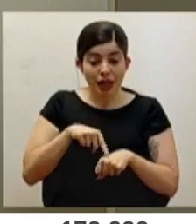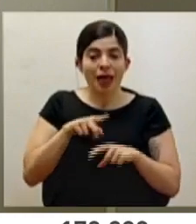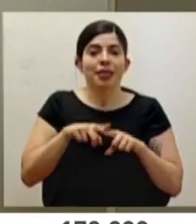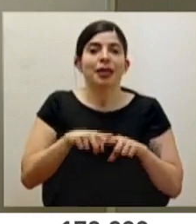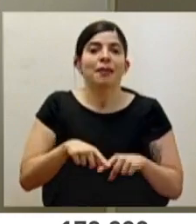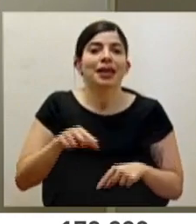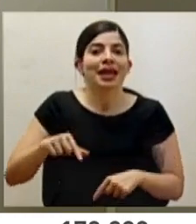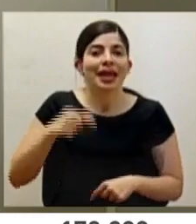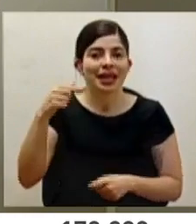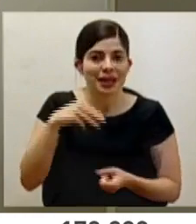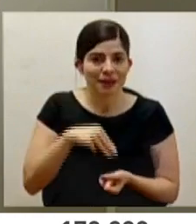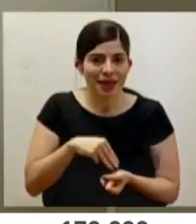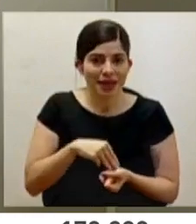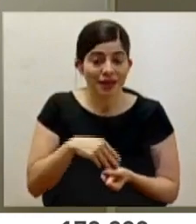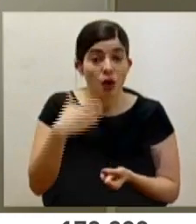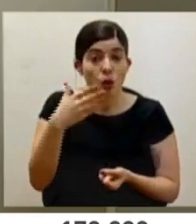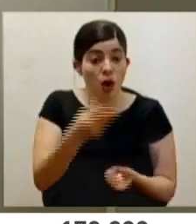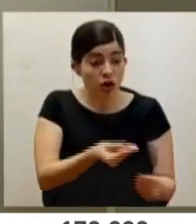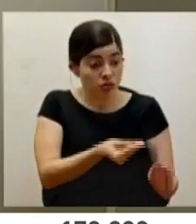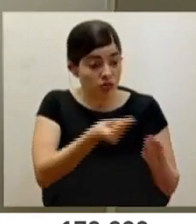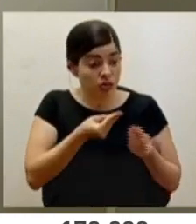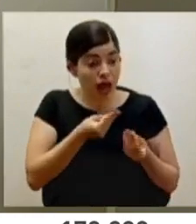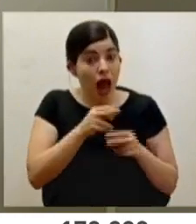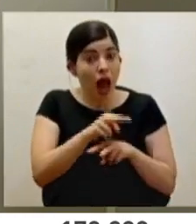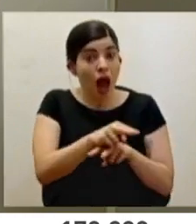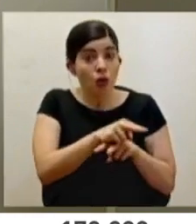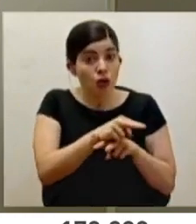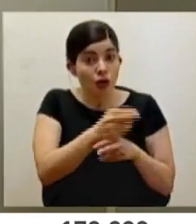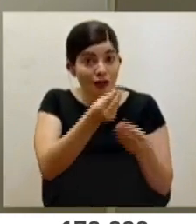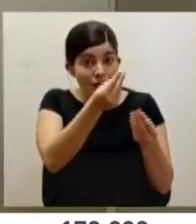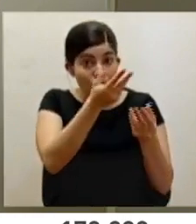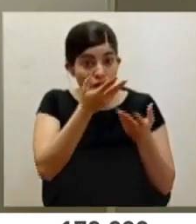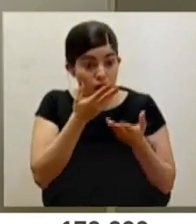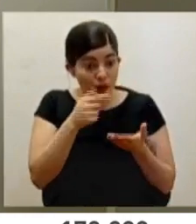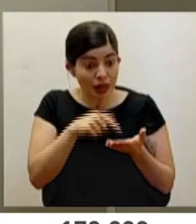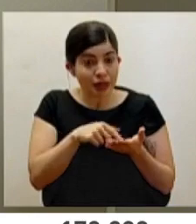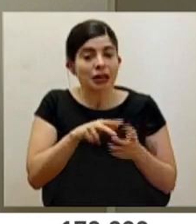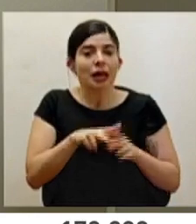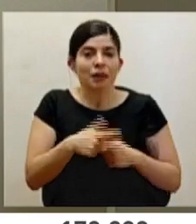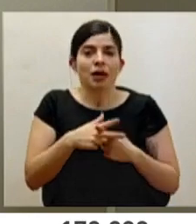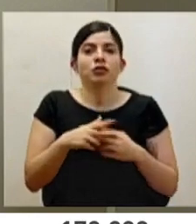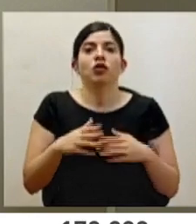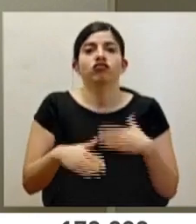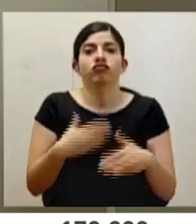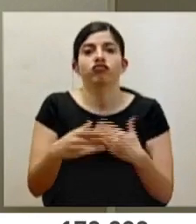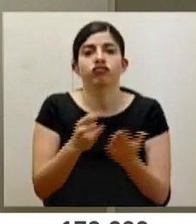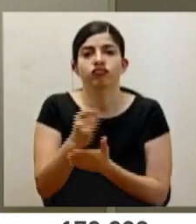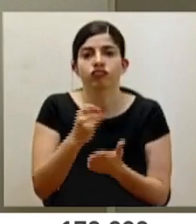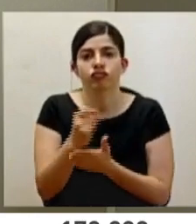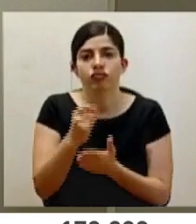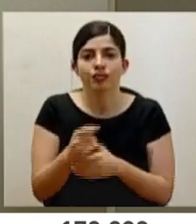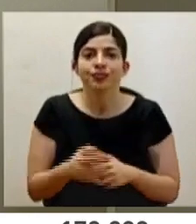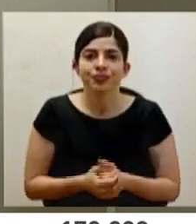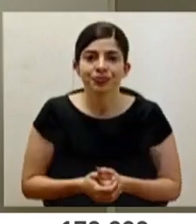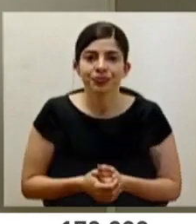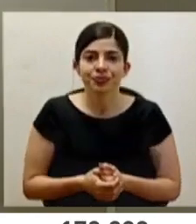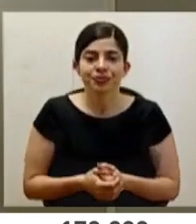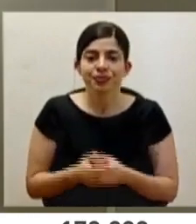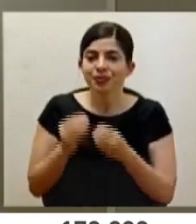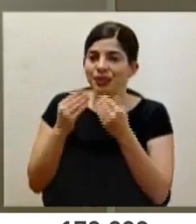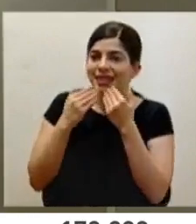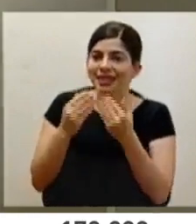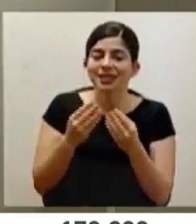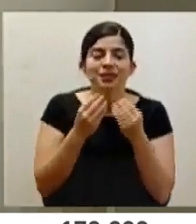gerencia médica. Cuando nos den el informe de auditoría, inmediatamente se activan todos los mecanismos para las investigaciones correspondientes. Muchas